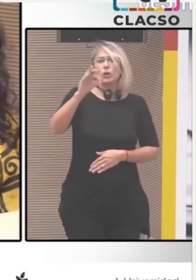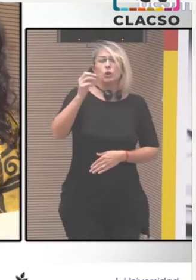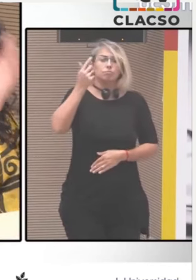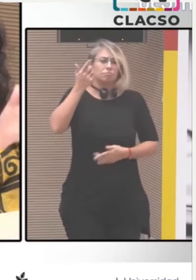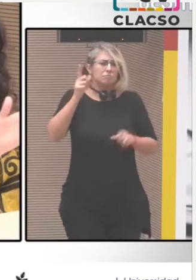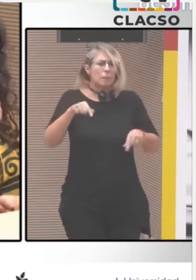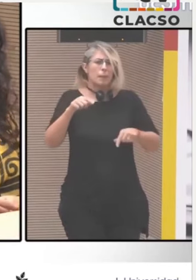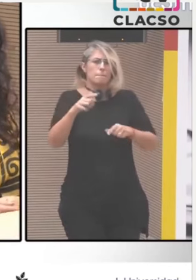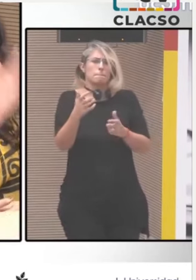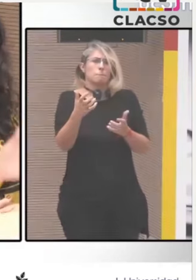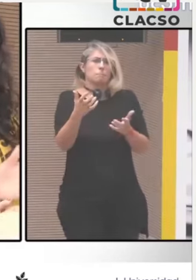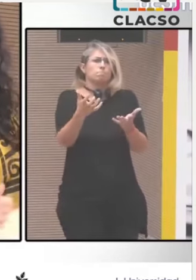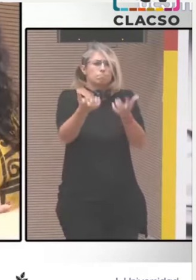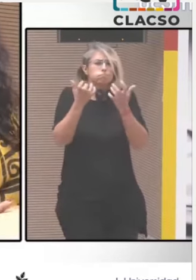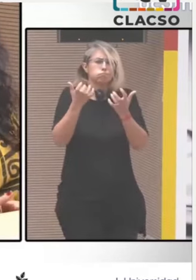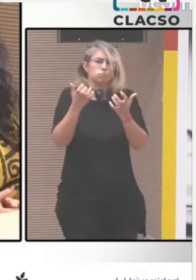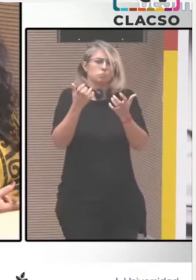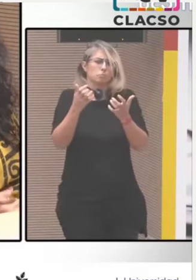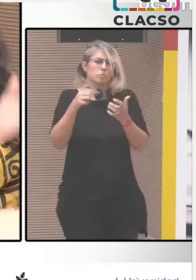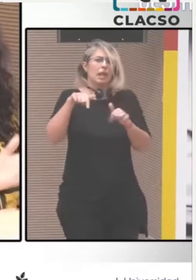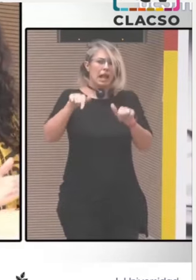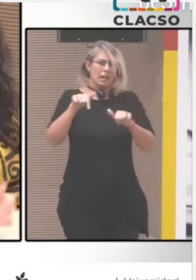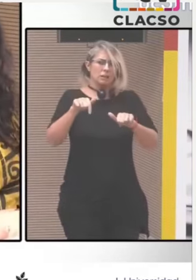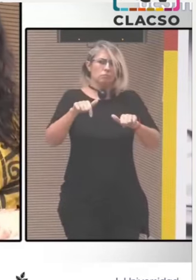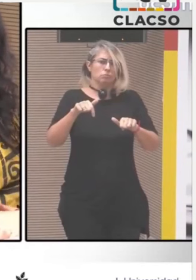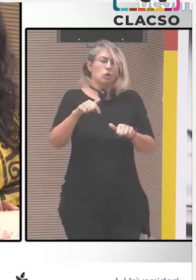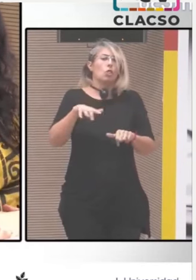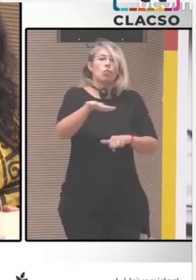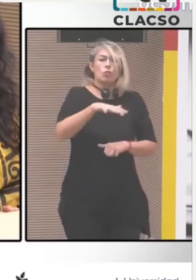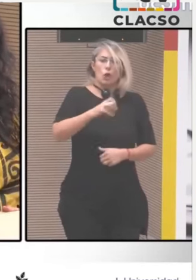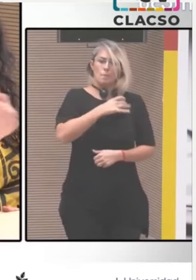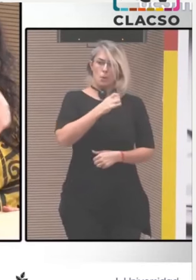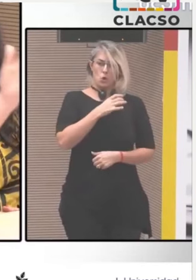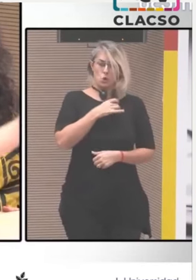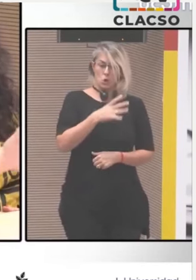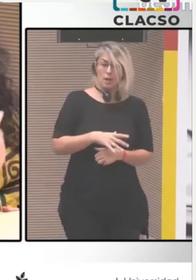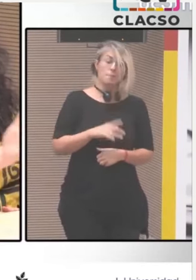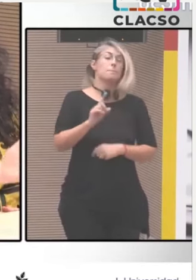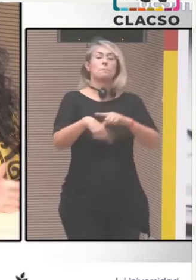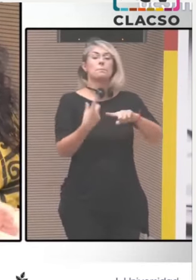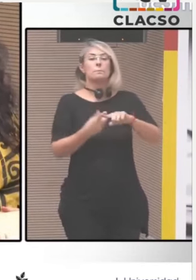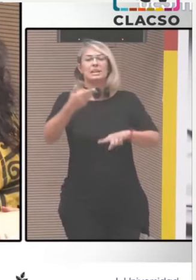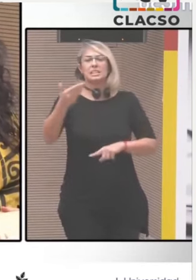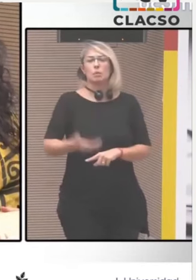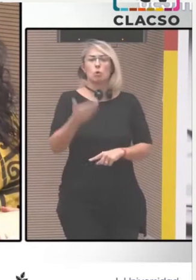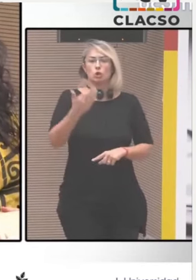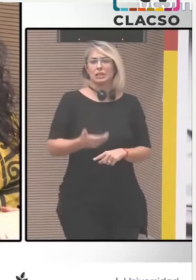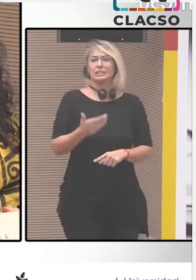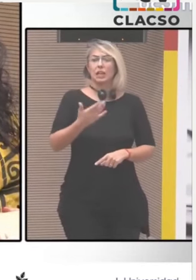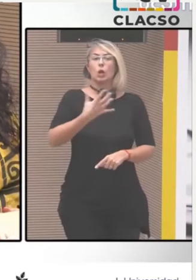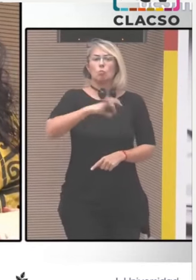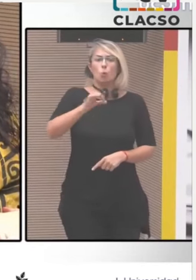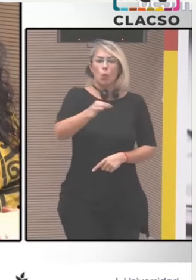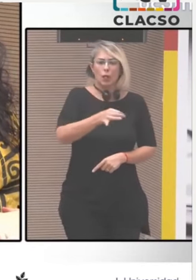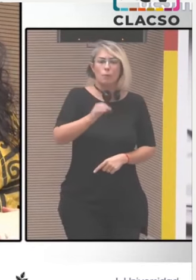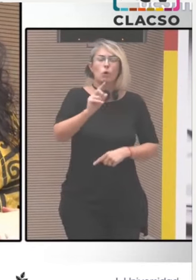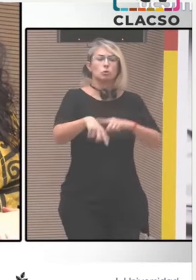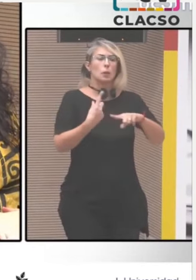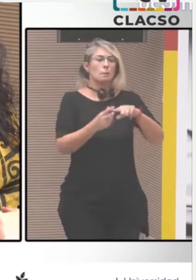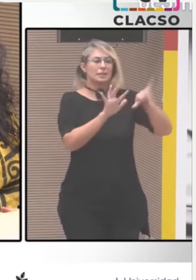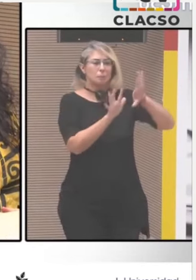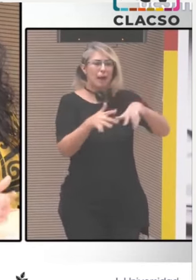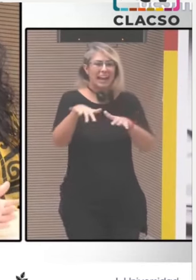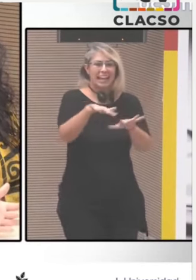quedan dos cosas ahí, Karina, dando vuelta muy centrales. Una de ellas, tu reclamo o tu posicionamiento de,